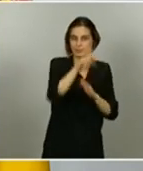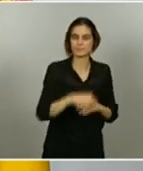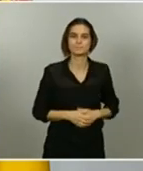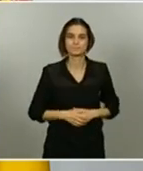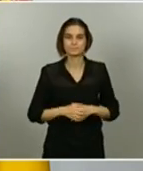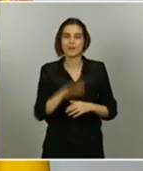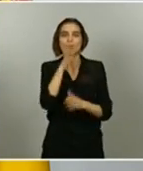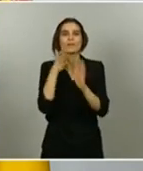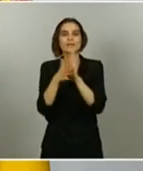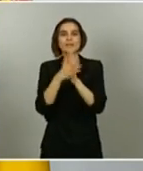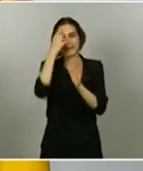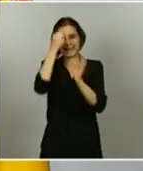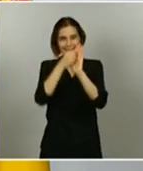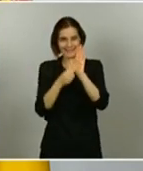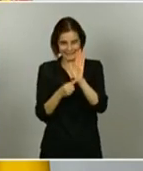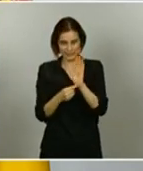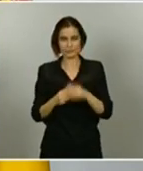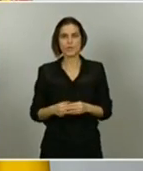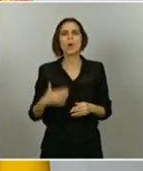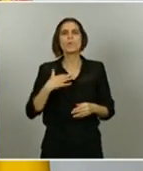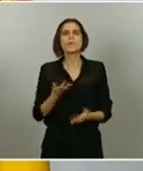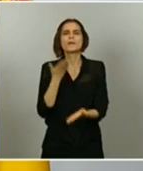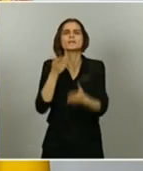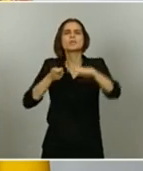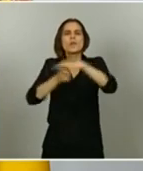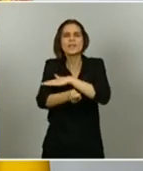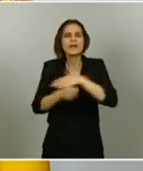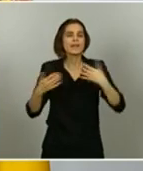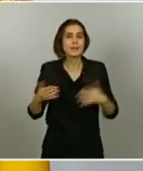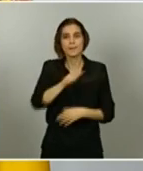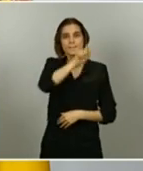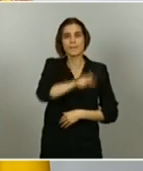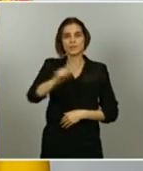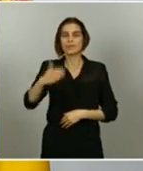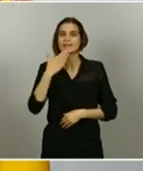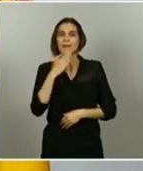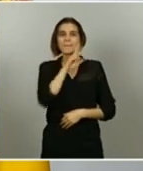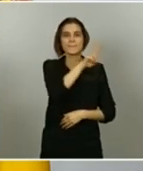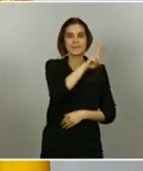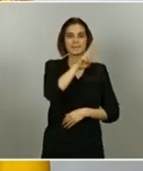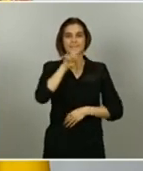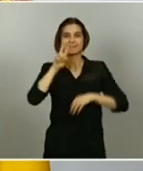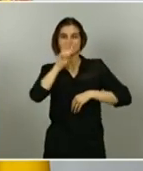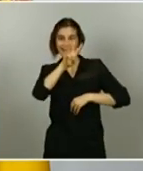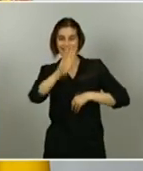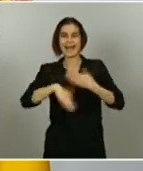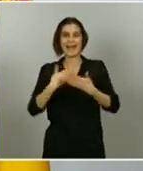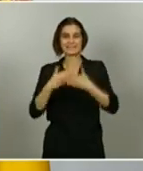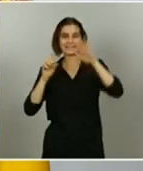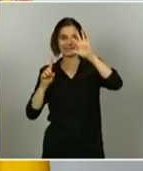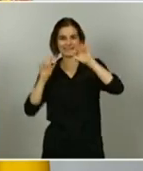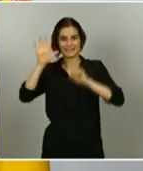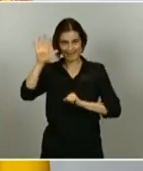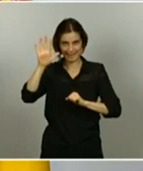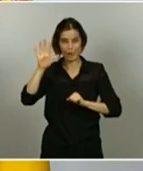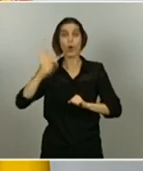vital. Podrán solicitar la prestación todas las personas que tengan entre 23 y 65 años o desde los 18 si hay